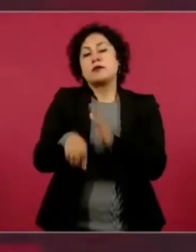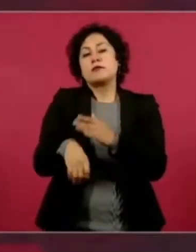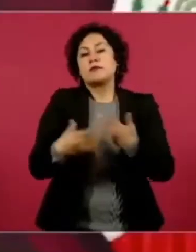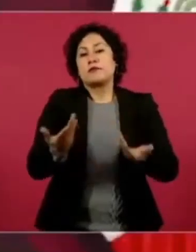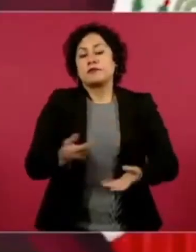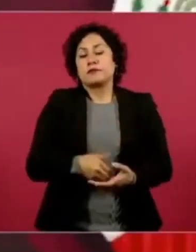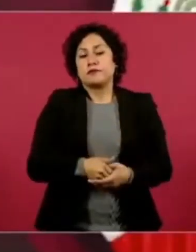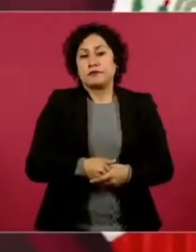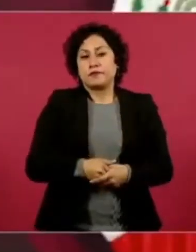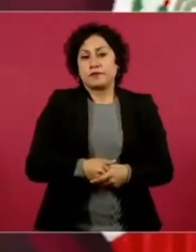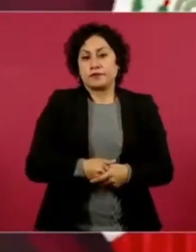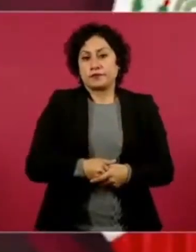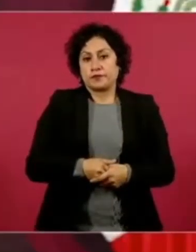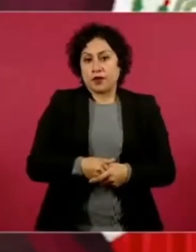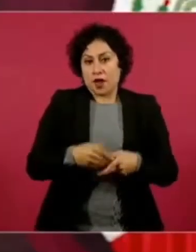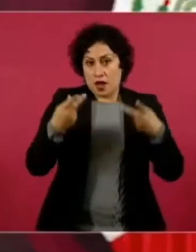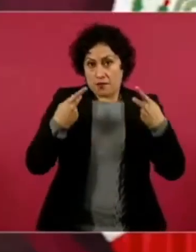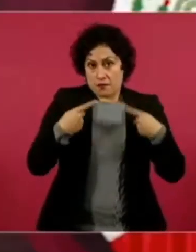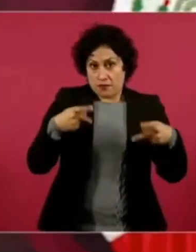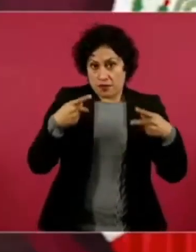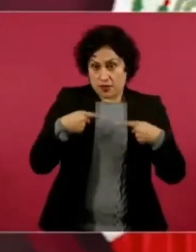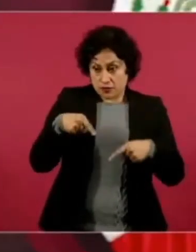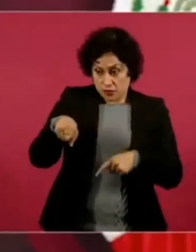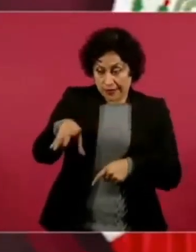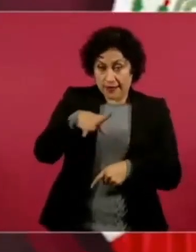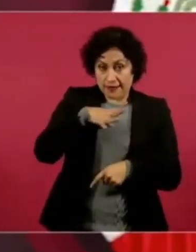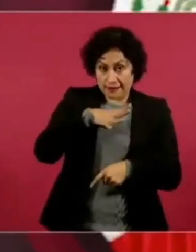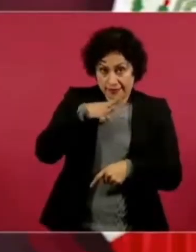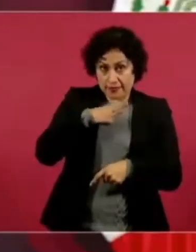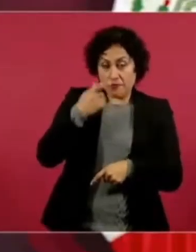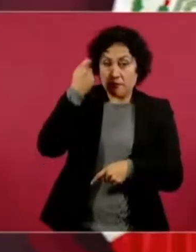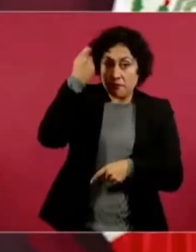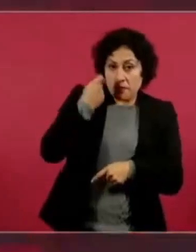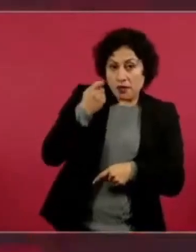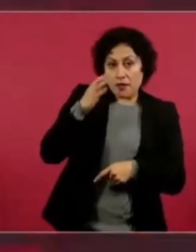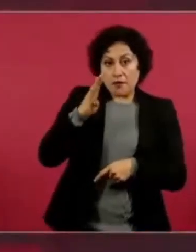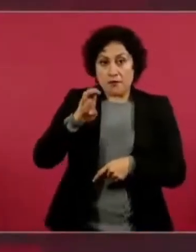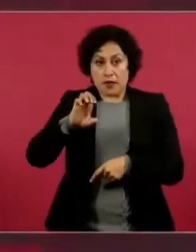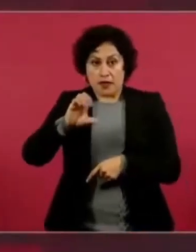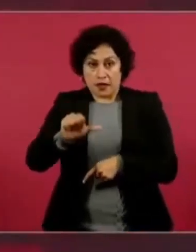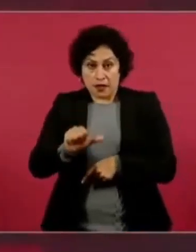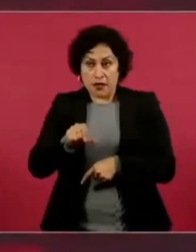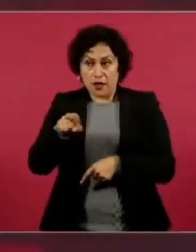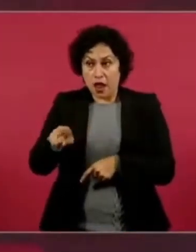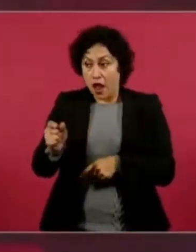a la gente que está recibiendo los apoyos. no,